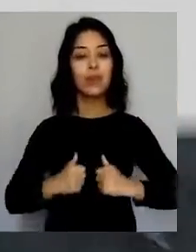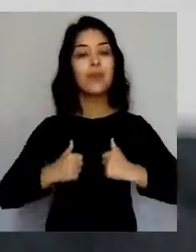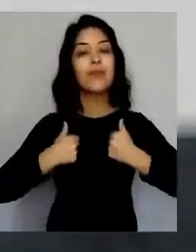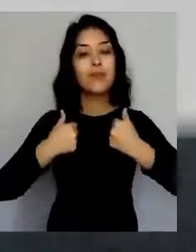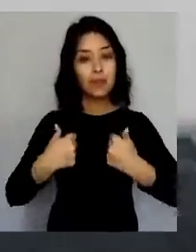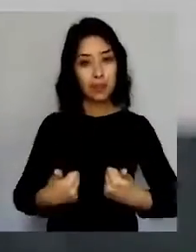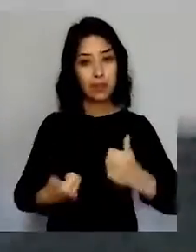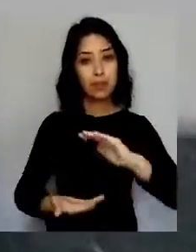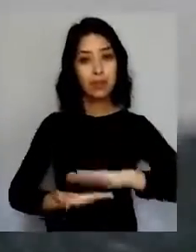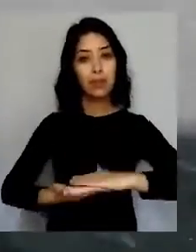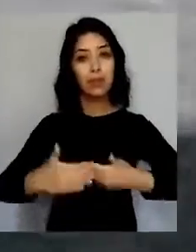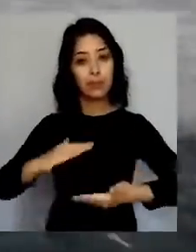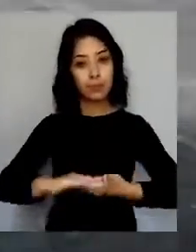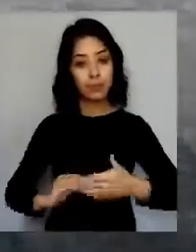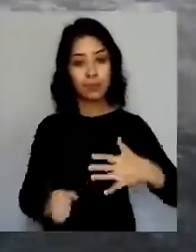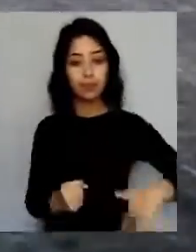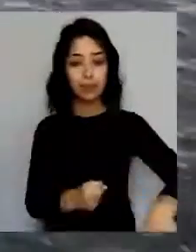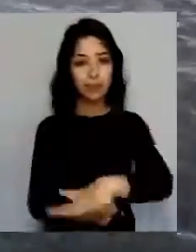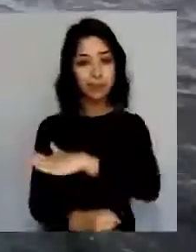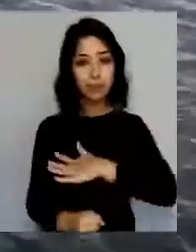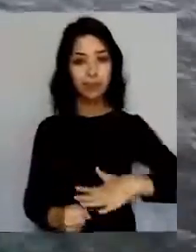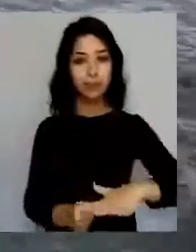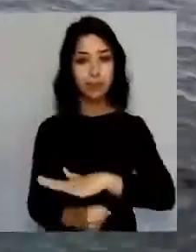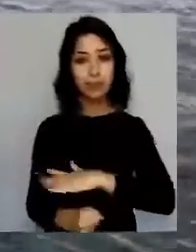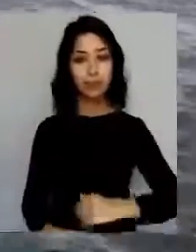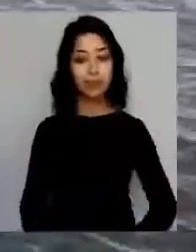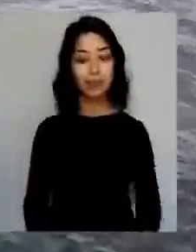el bienestar de sus comunidades y territorios.